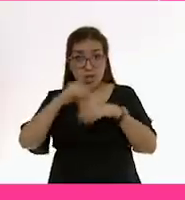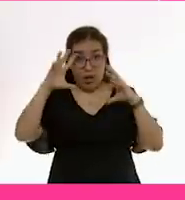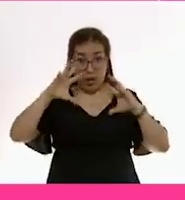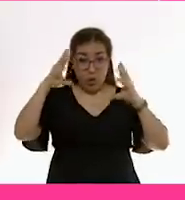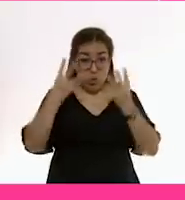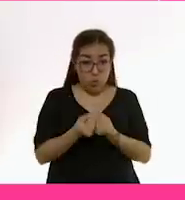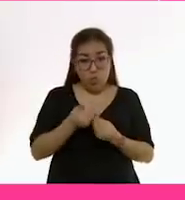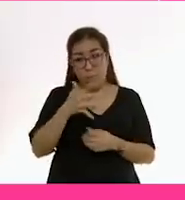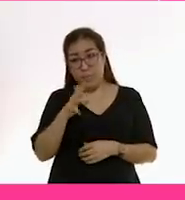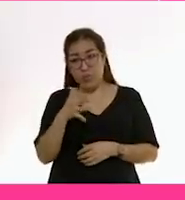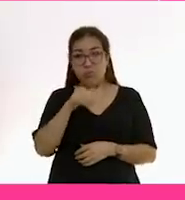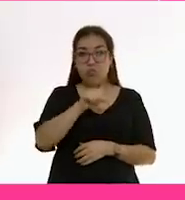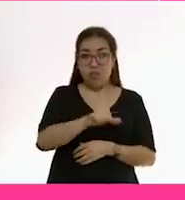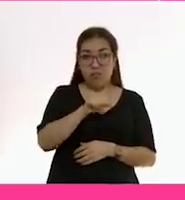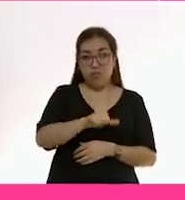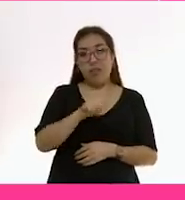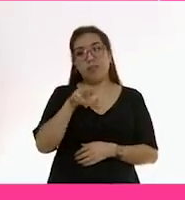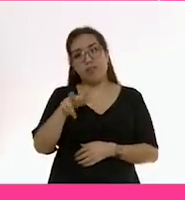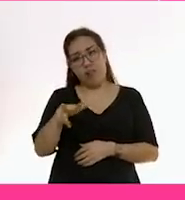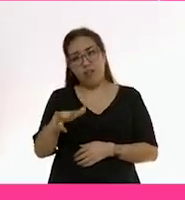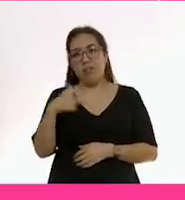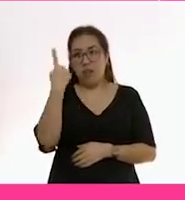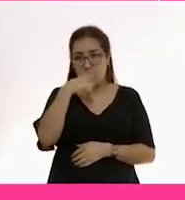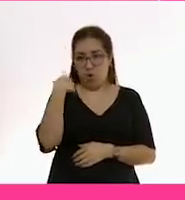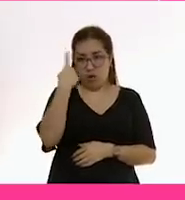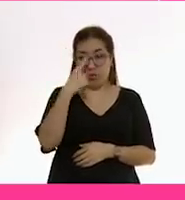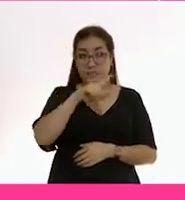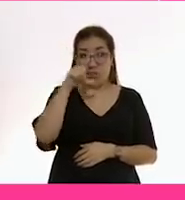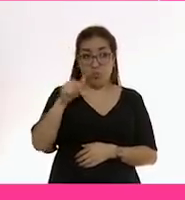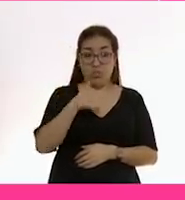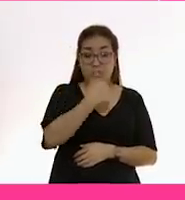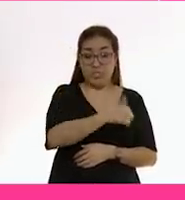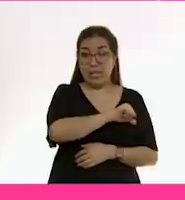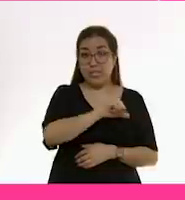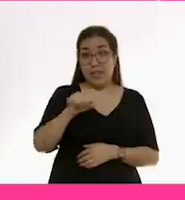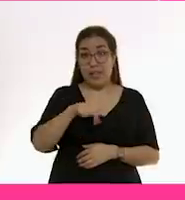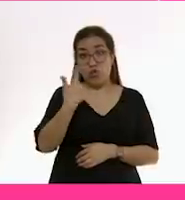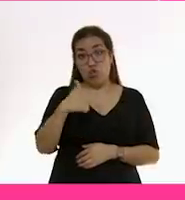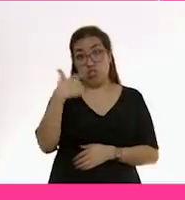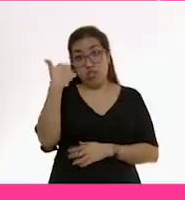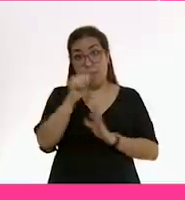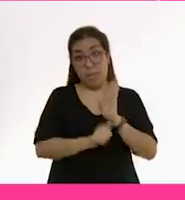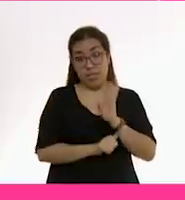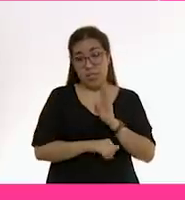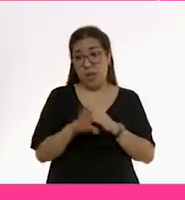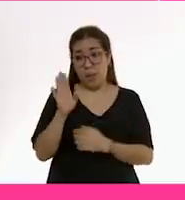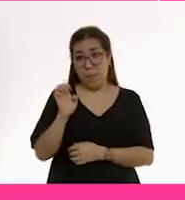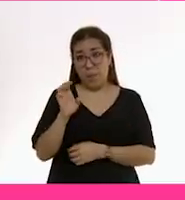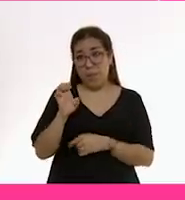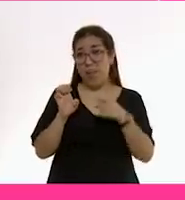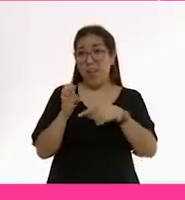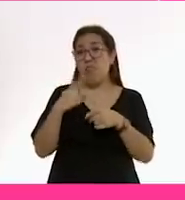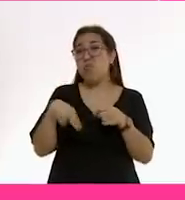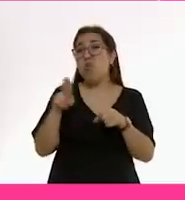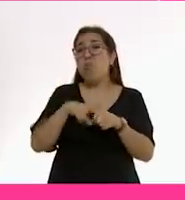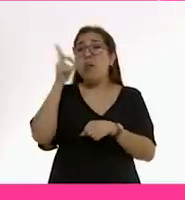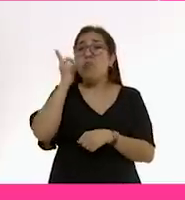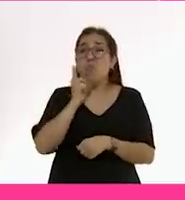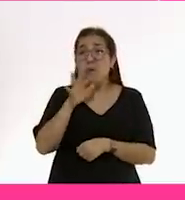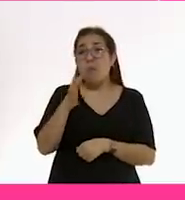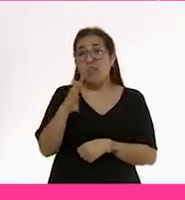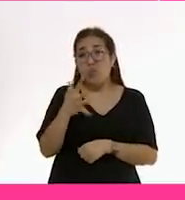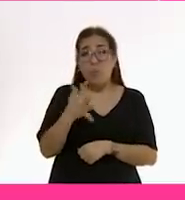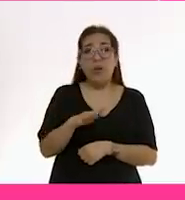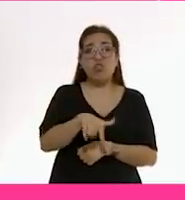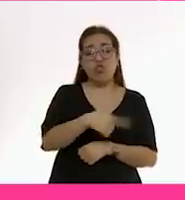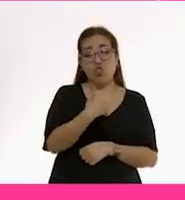16 horas. Entre los seis y los 12 meses, este número tiende a bajar. Un bebé es normal que duerma entre 12 y 15